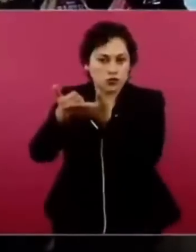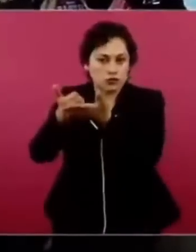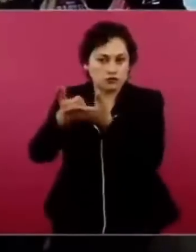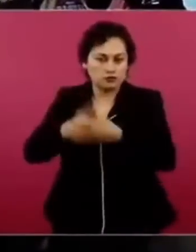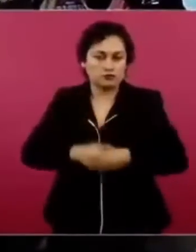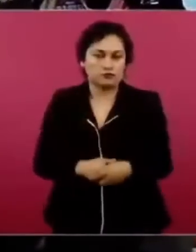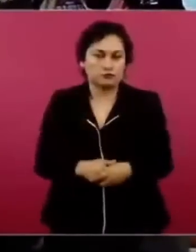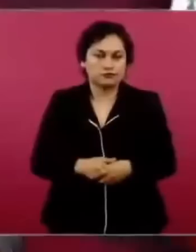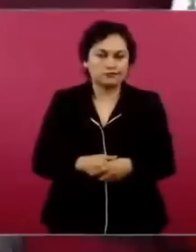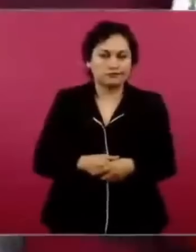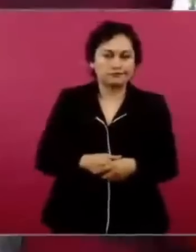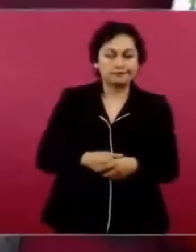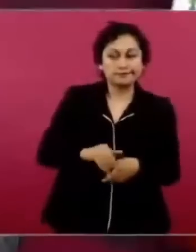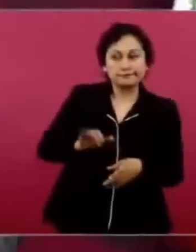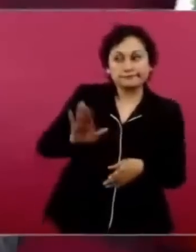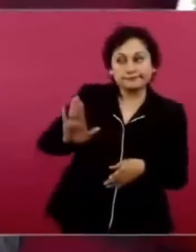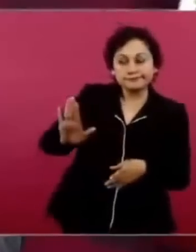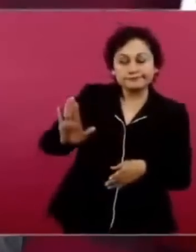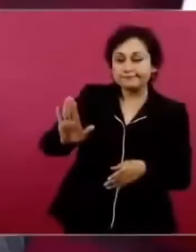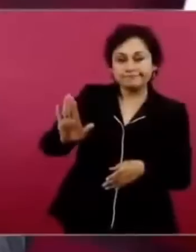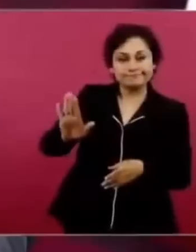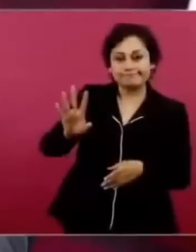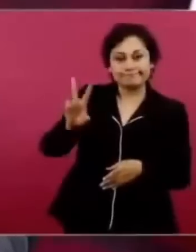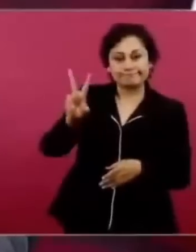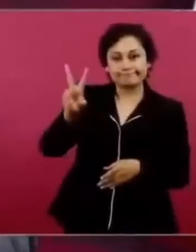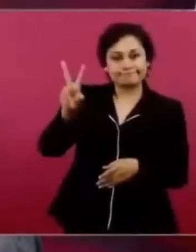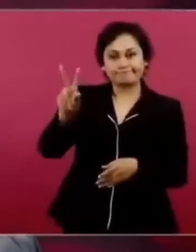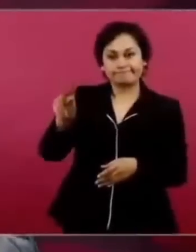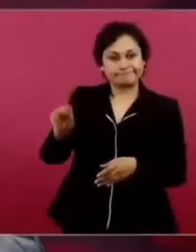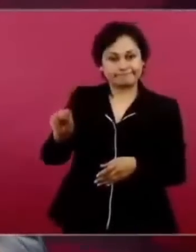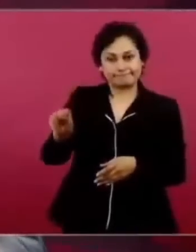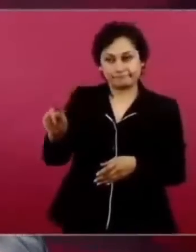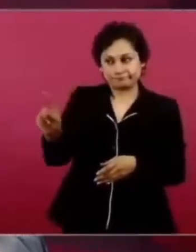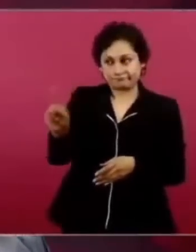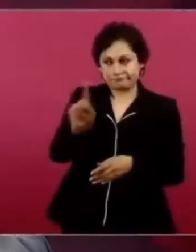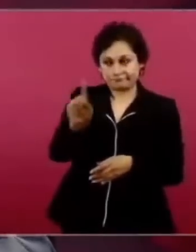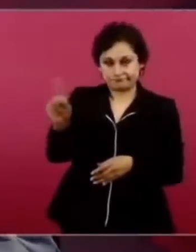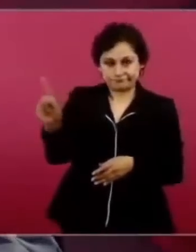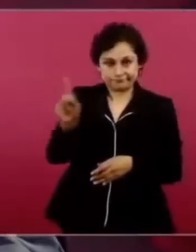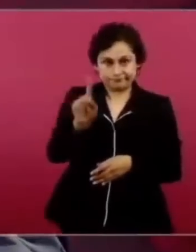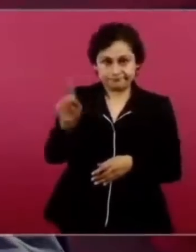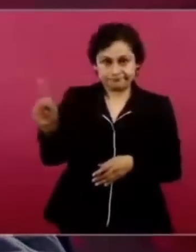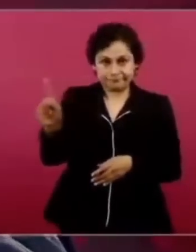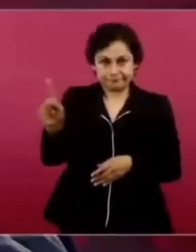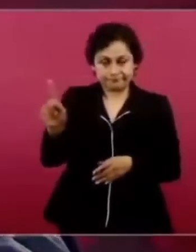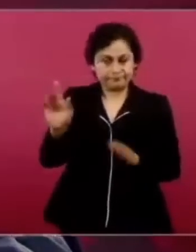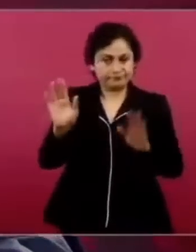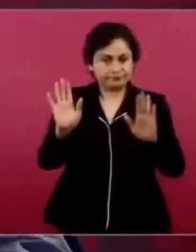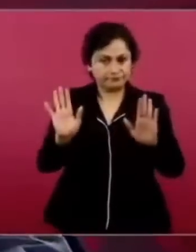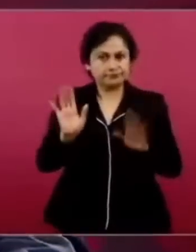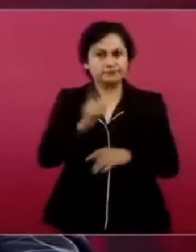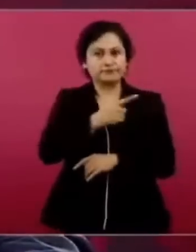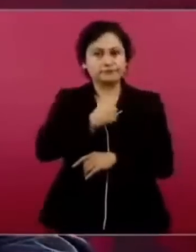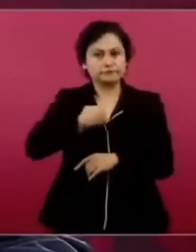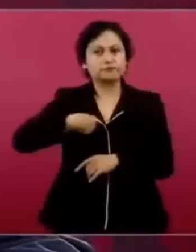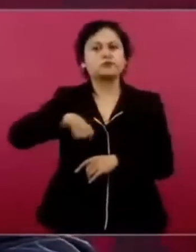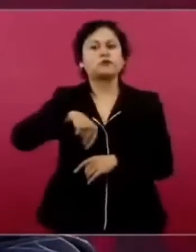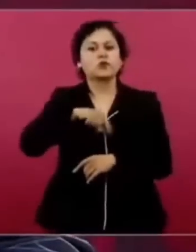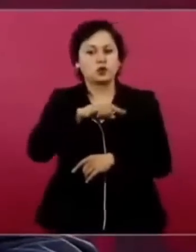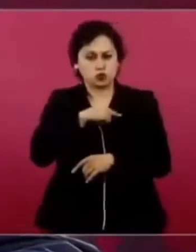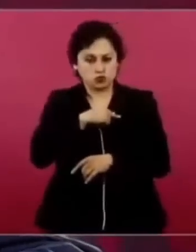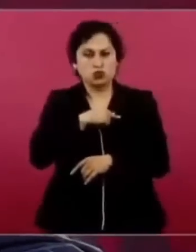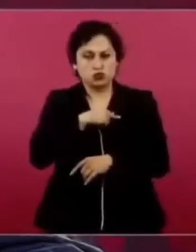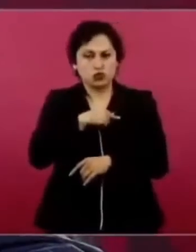Les dije, no, no, no, no, vamos a ayudar